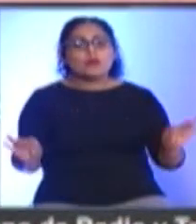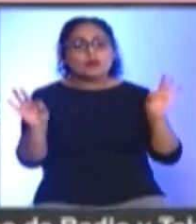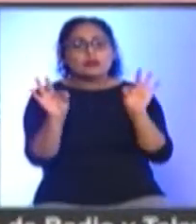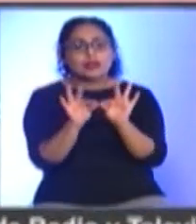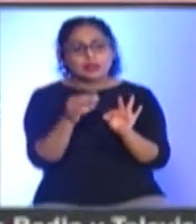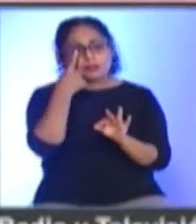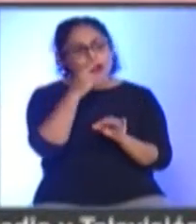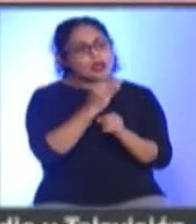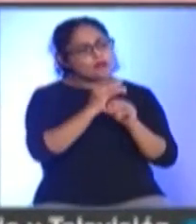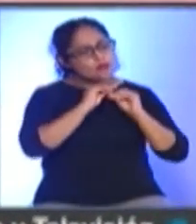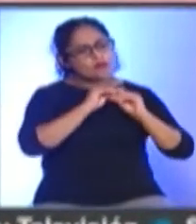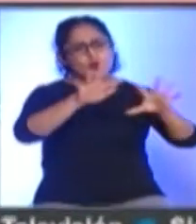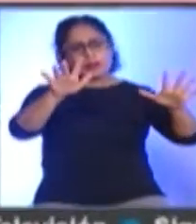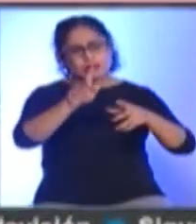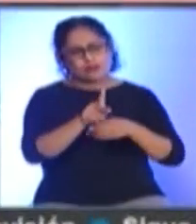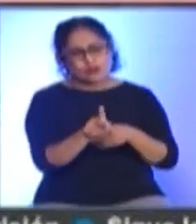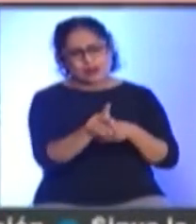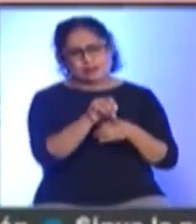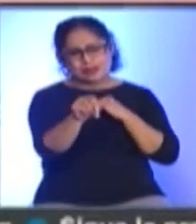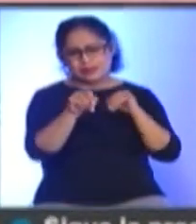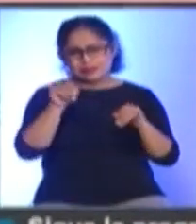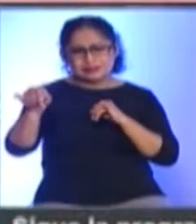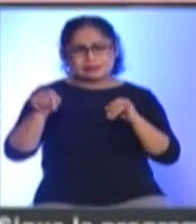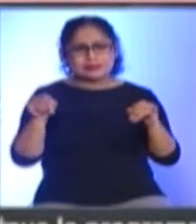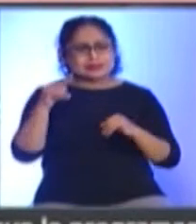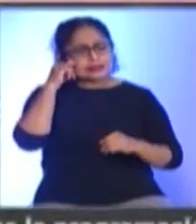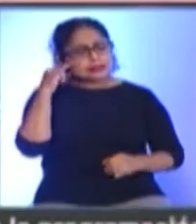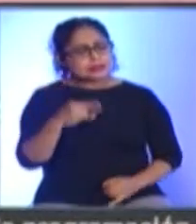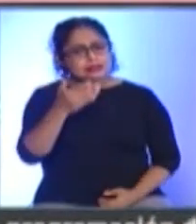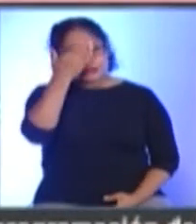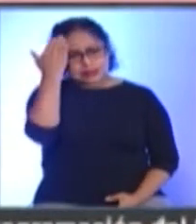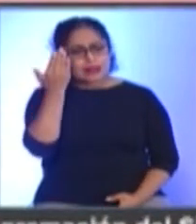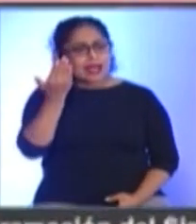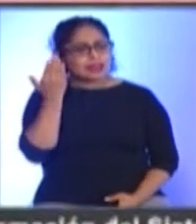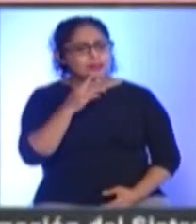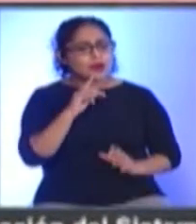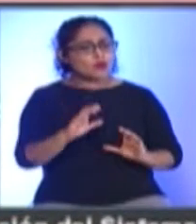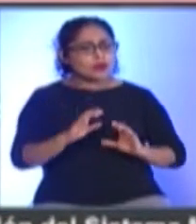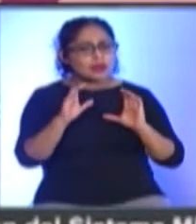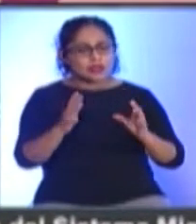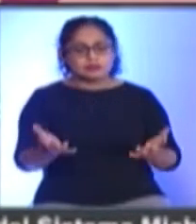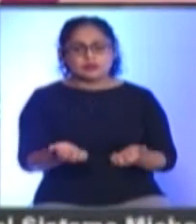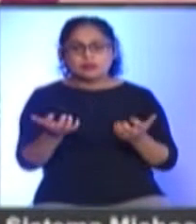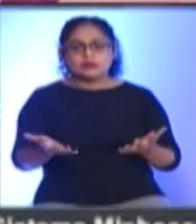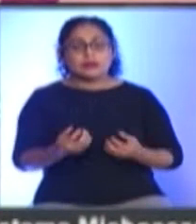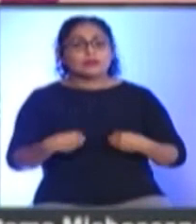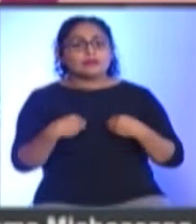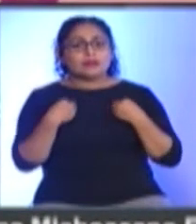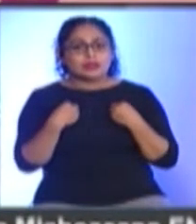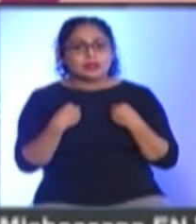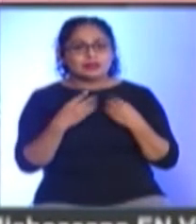llevará la información a las zonas rurales, a las tenencias Para que las mujeres se atiendan y se salven vidas Lamentó que el